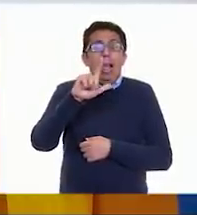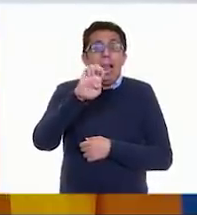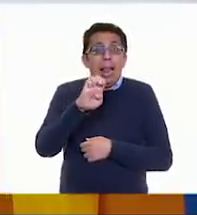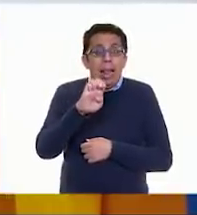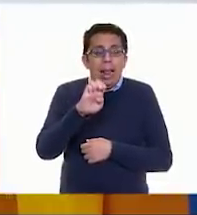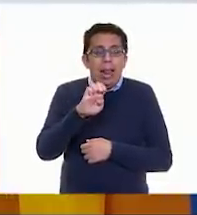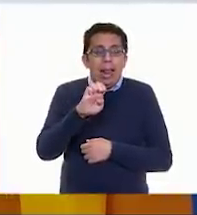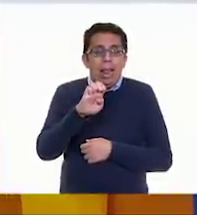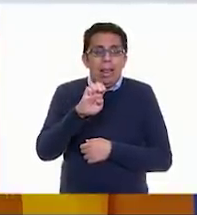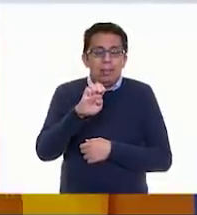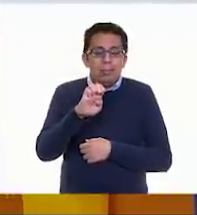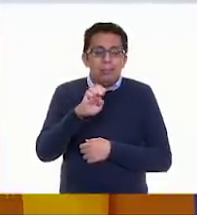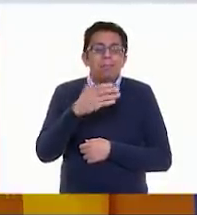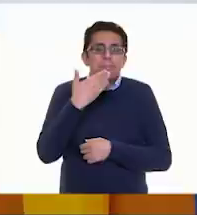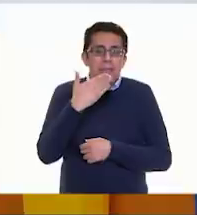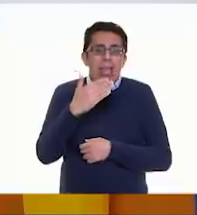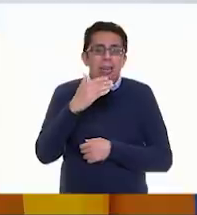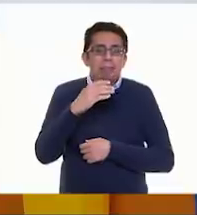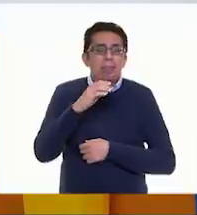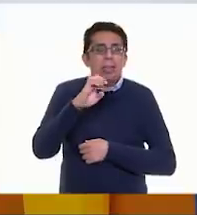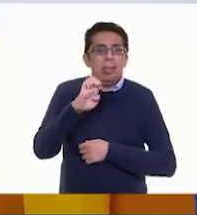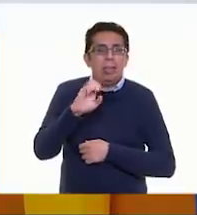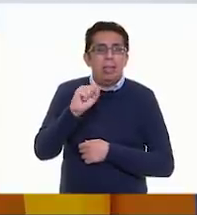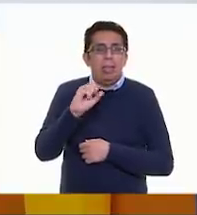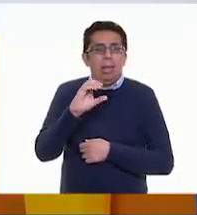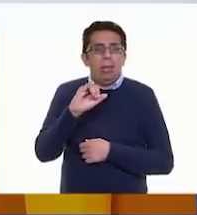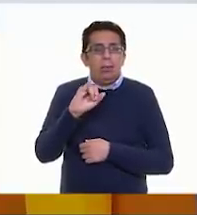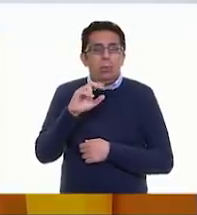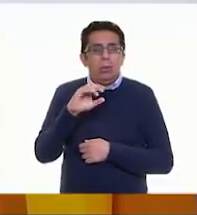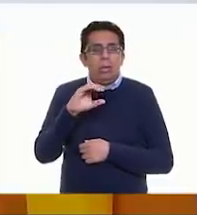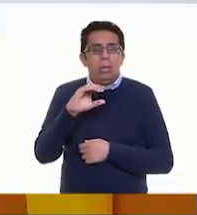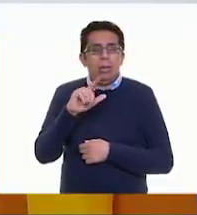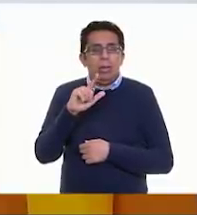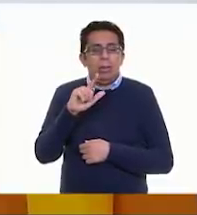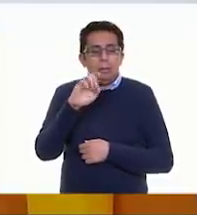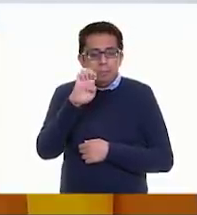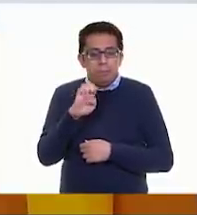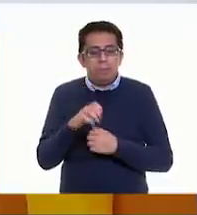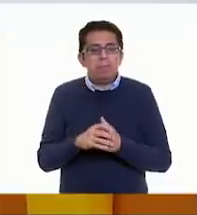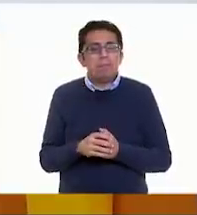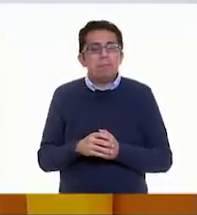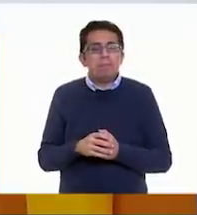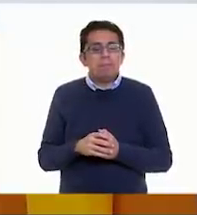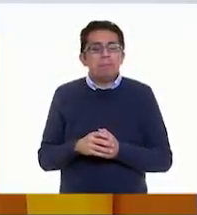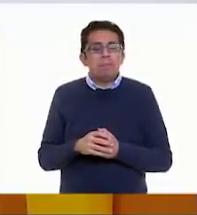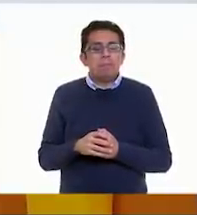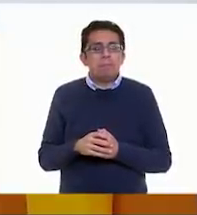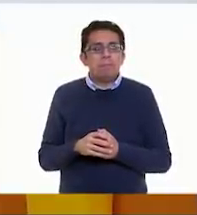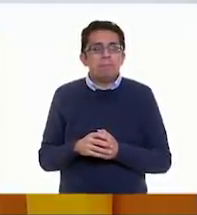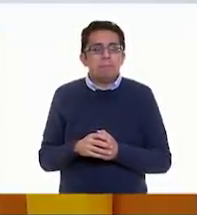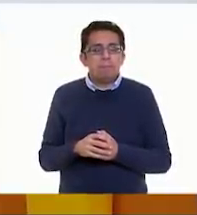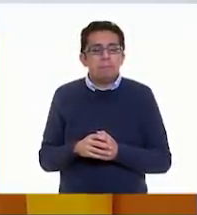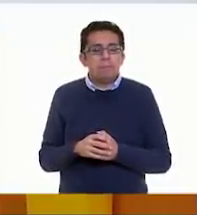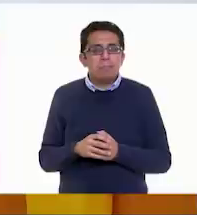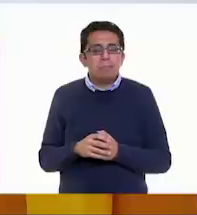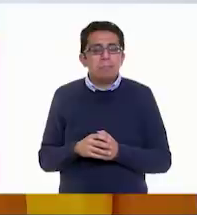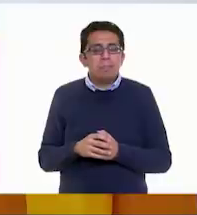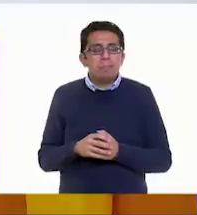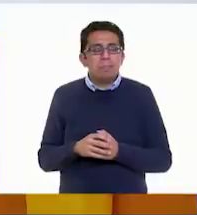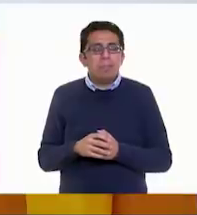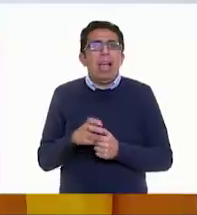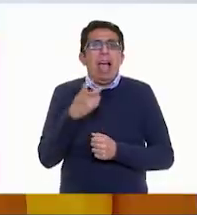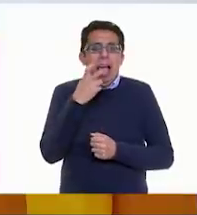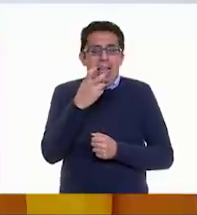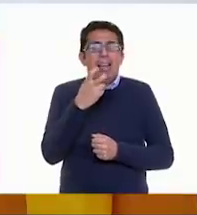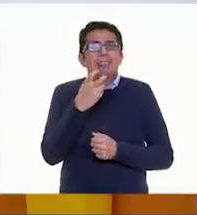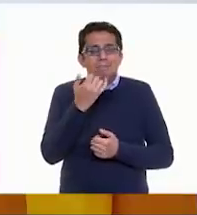Escuintle. Escuintle. Ah, muy Y entonces, ahí tenemos. Aquí hay